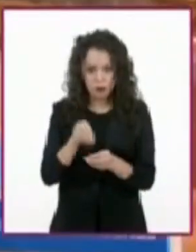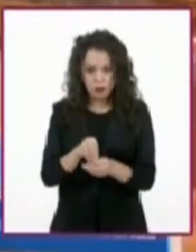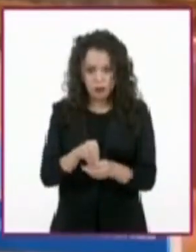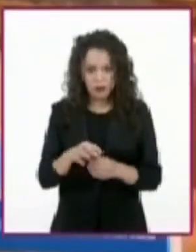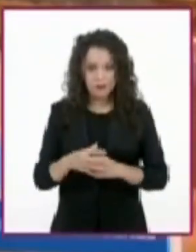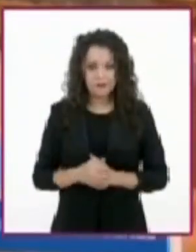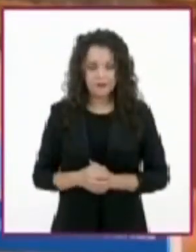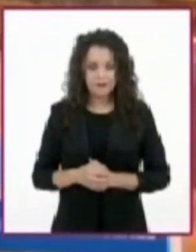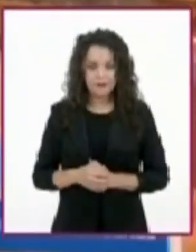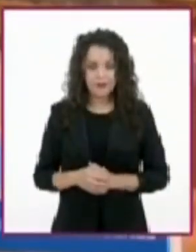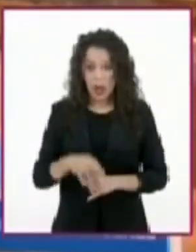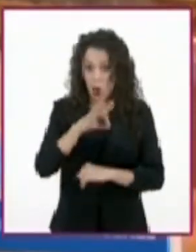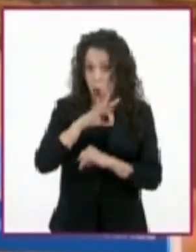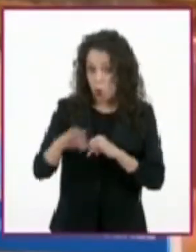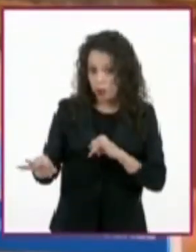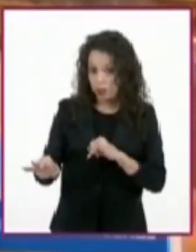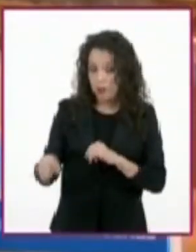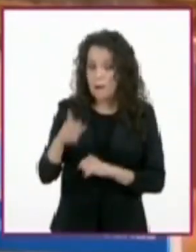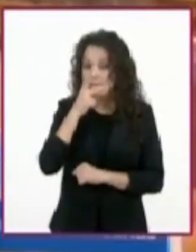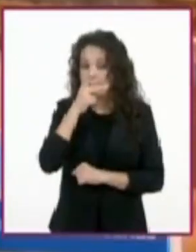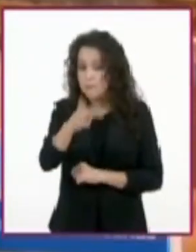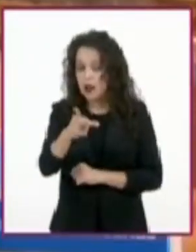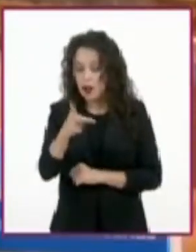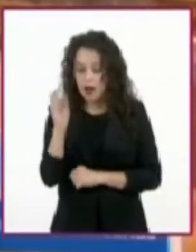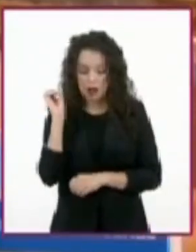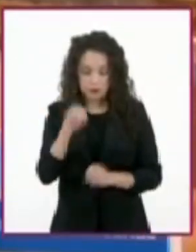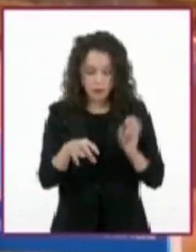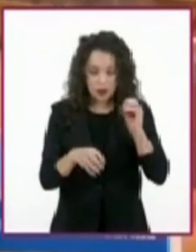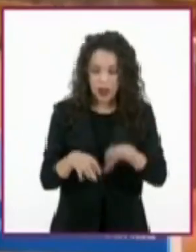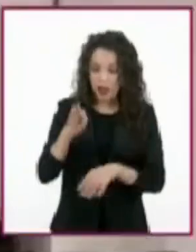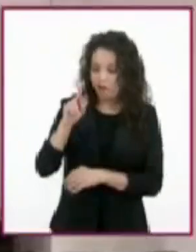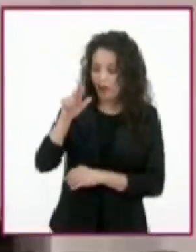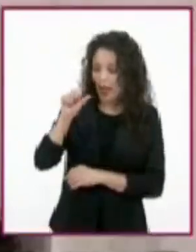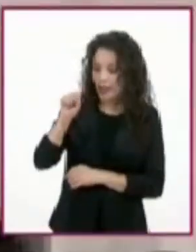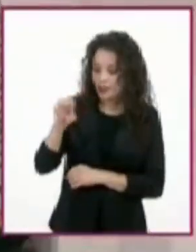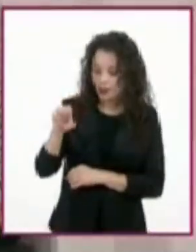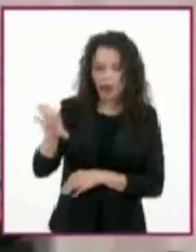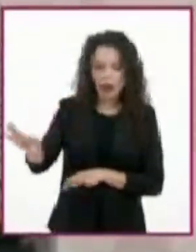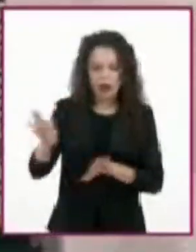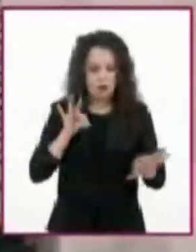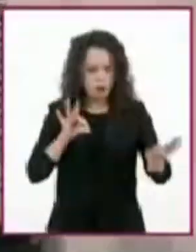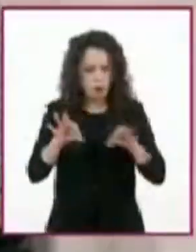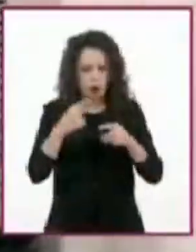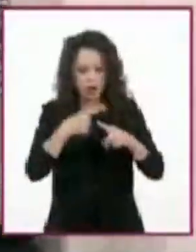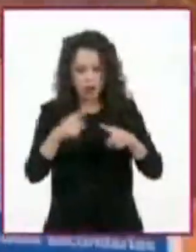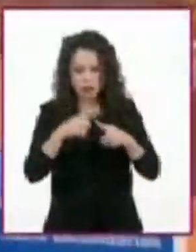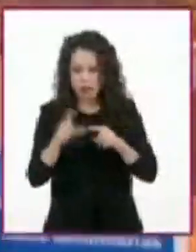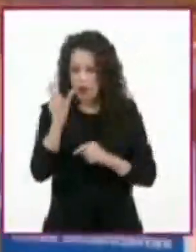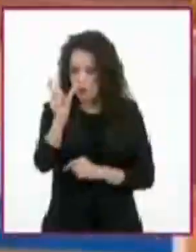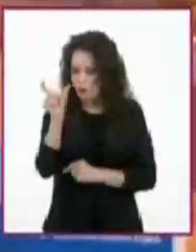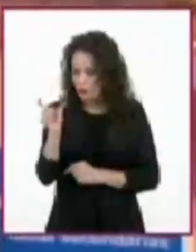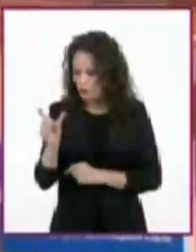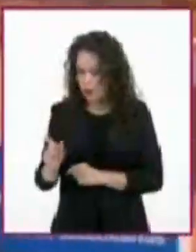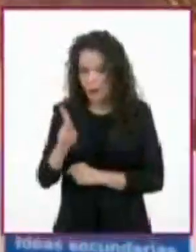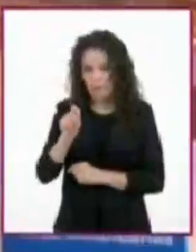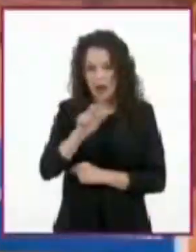Finalmente, sazonamos las palabras y frases clave que extrajimos de todos los párrafos y listo.